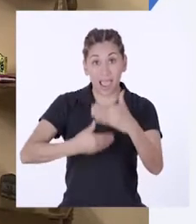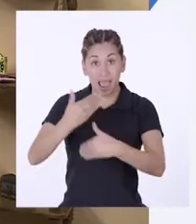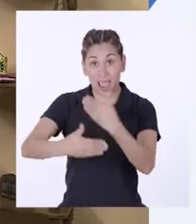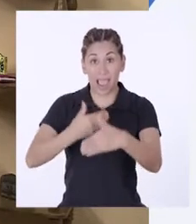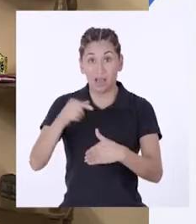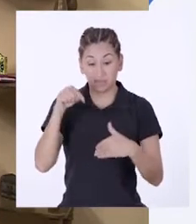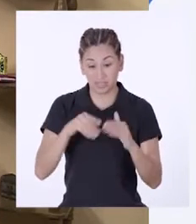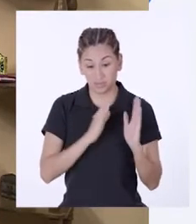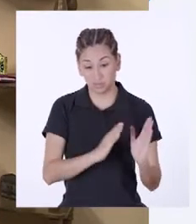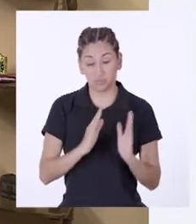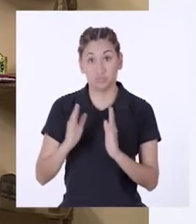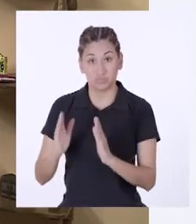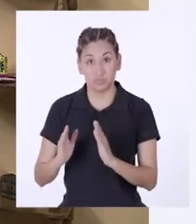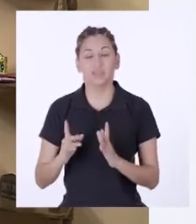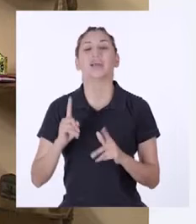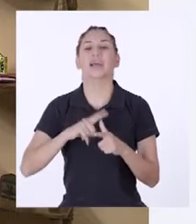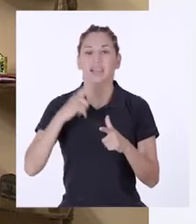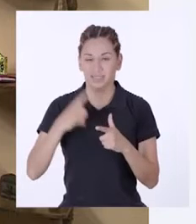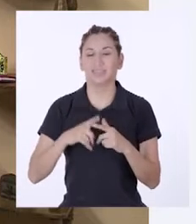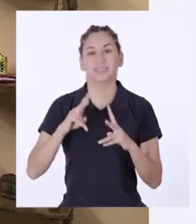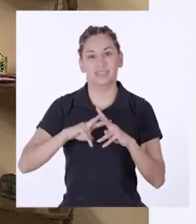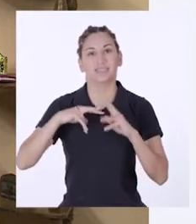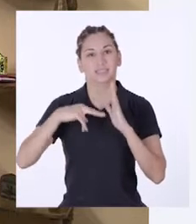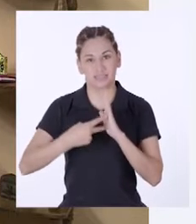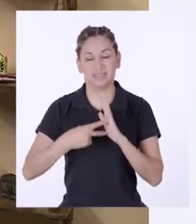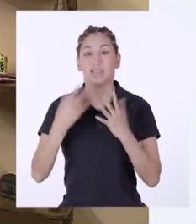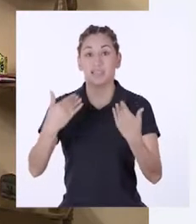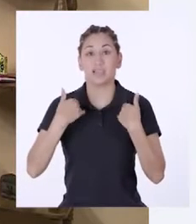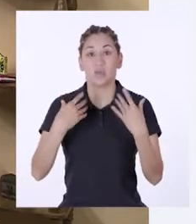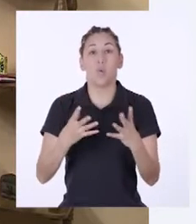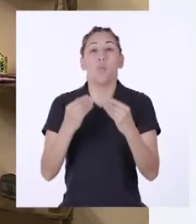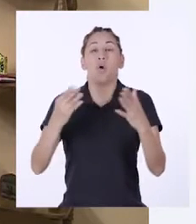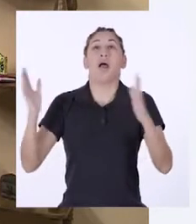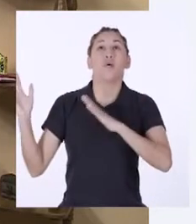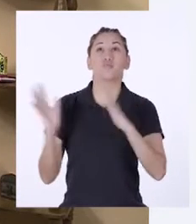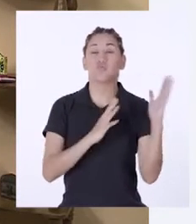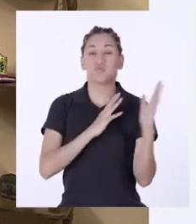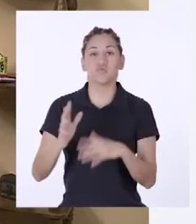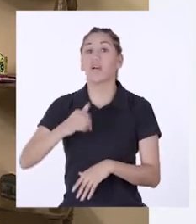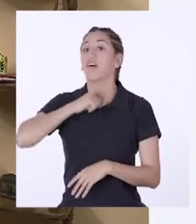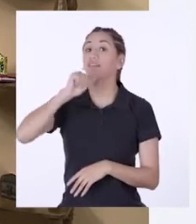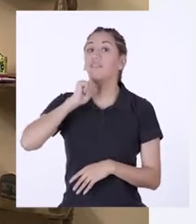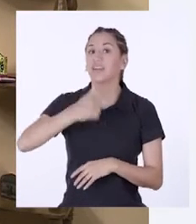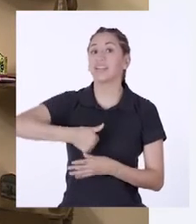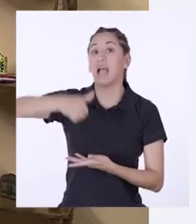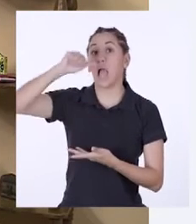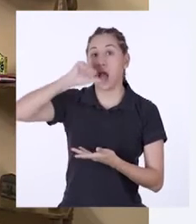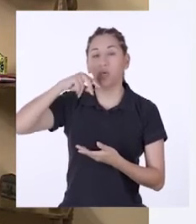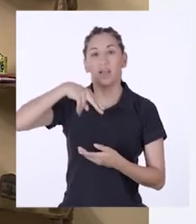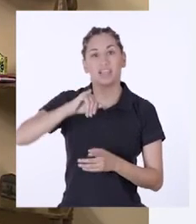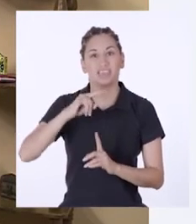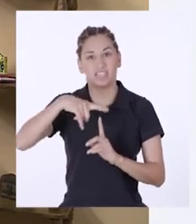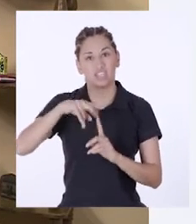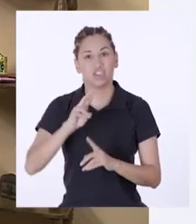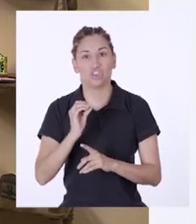proceso de descomposición, entonces quiere decir que hay demasiado aire, falta de agua o de nitrógeno.